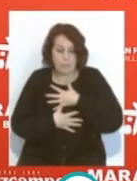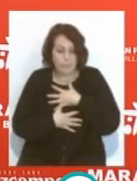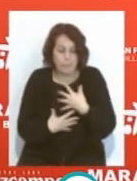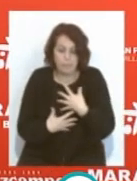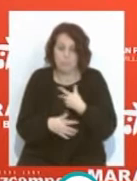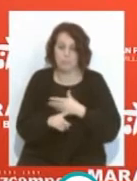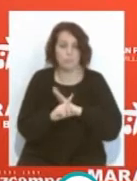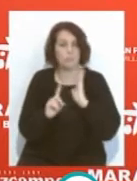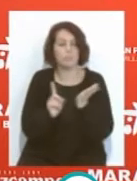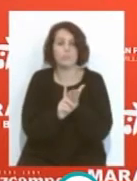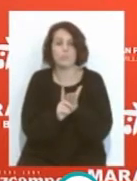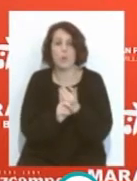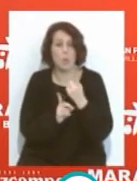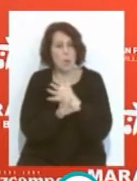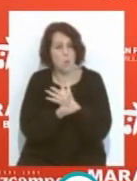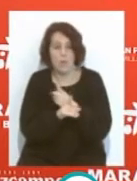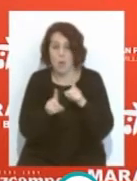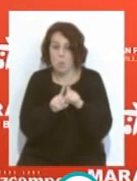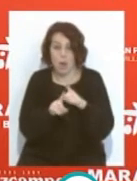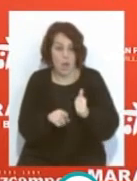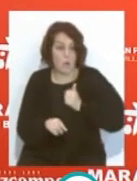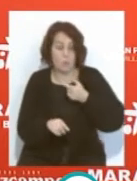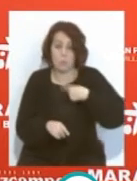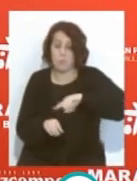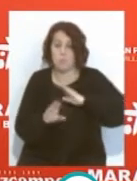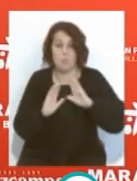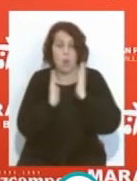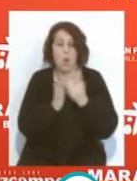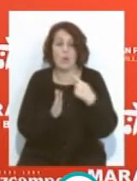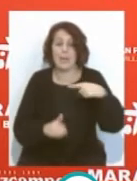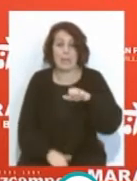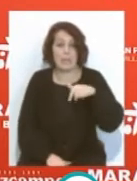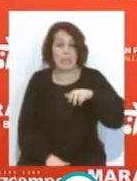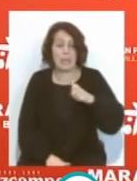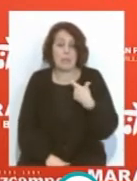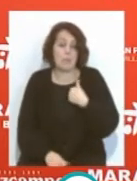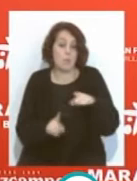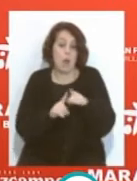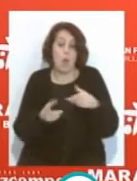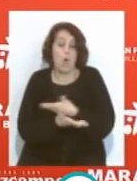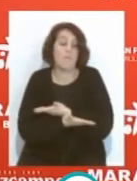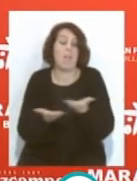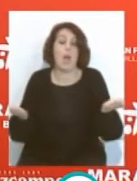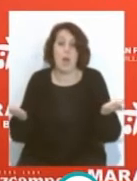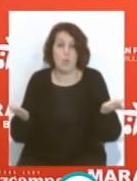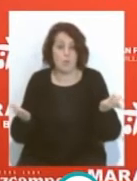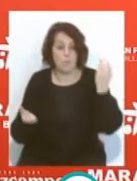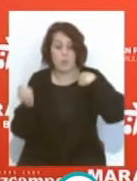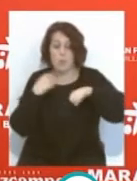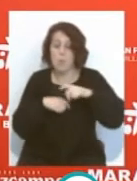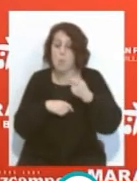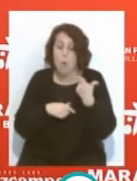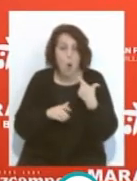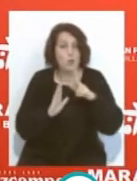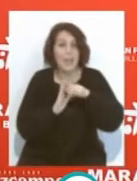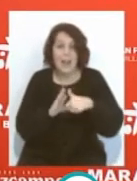se haya lesionado en una jugada fortuita que teníamos el balón y que Llené bueno pues se ha confiado ha reaccionado un poquito tarde